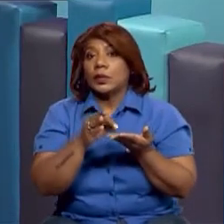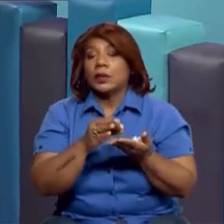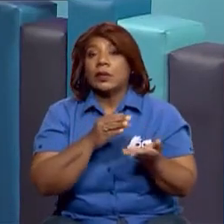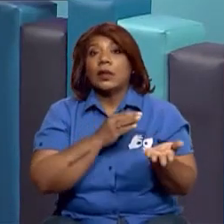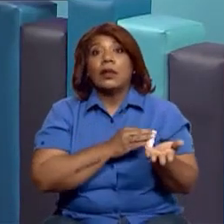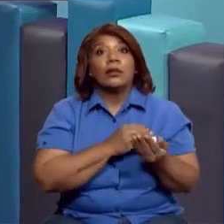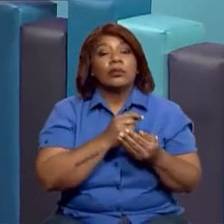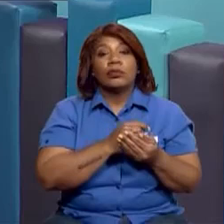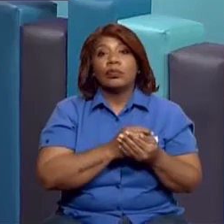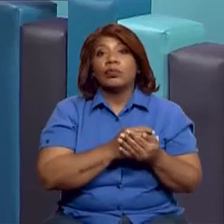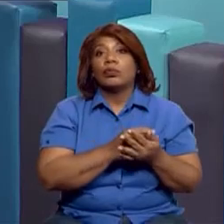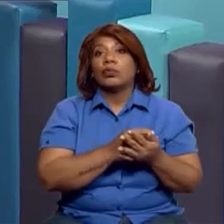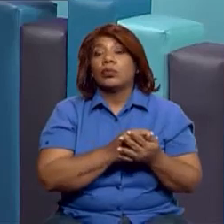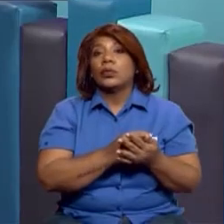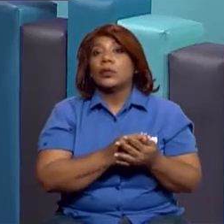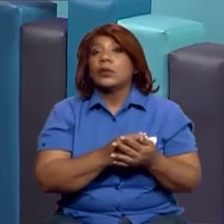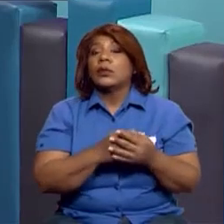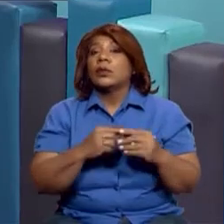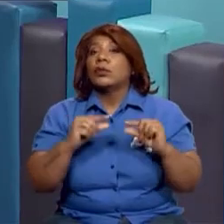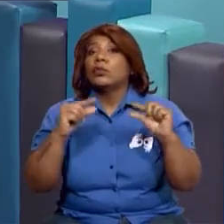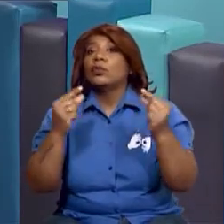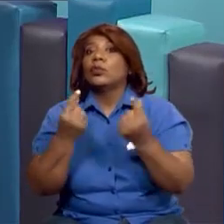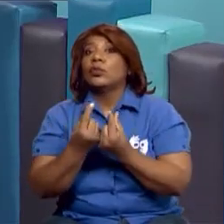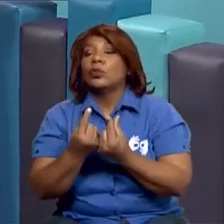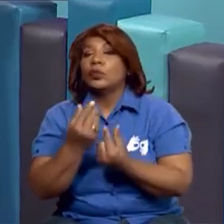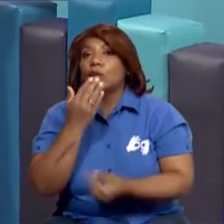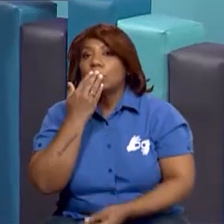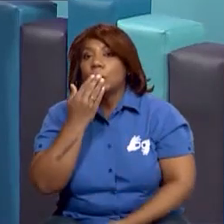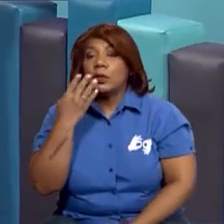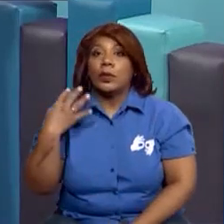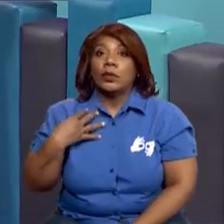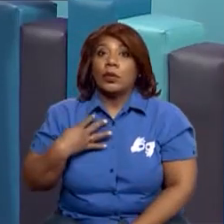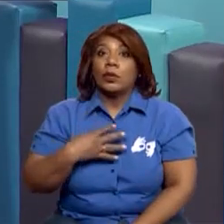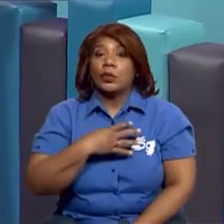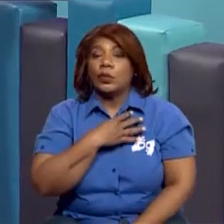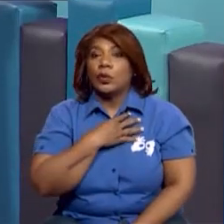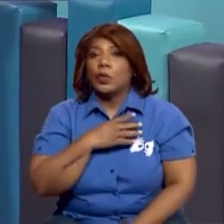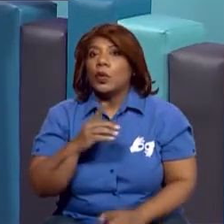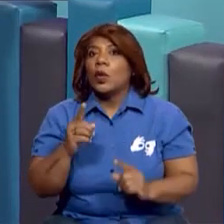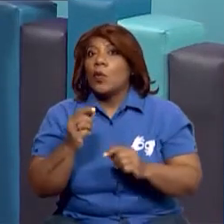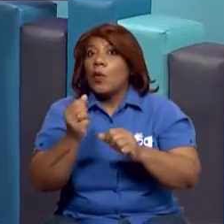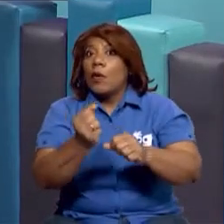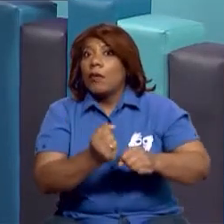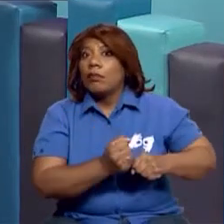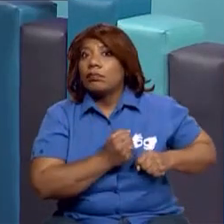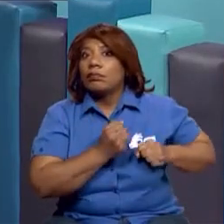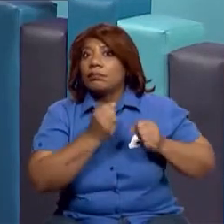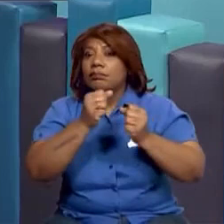o puede ser en las comarcas, cuál es el medio de transporte de tu entorno.